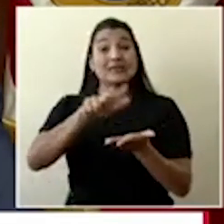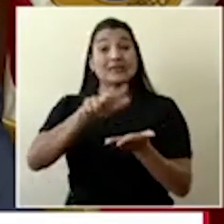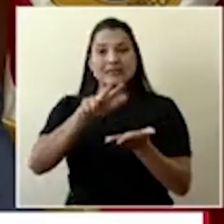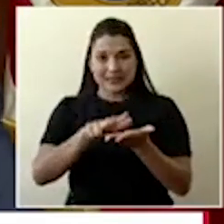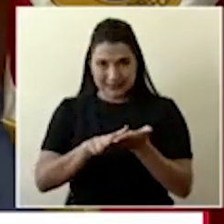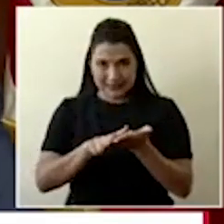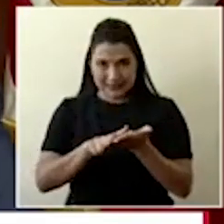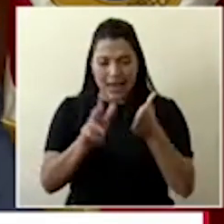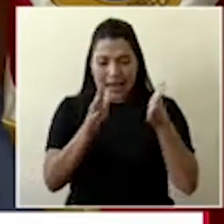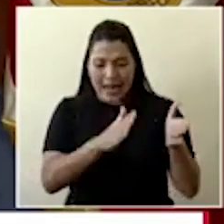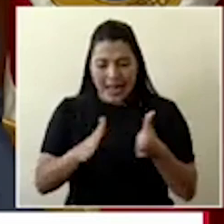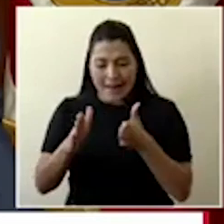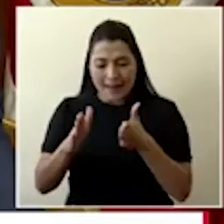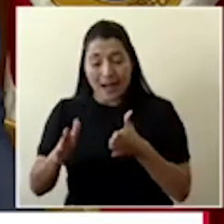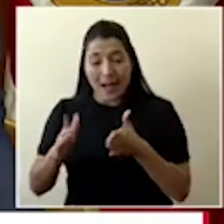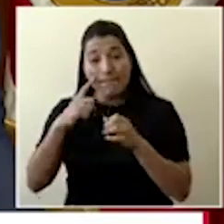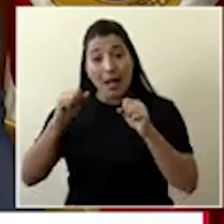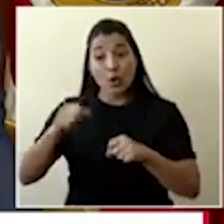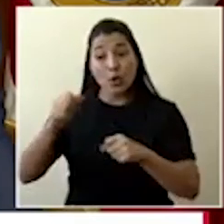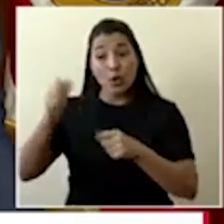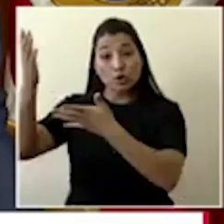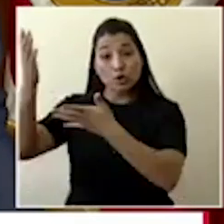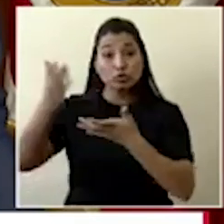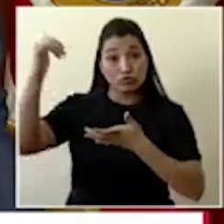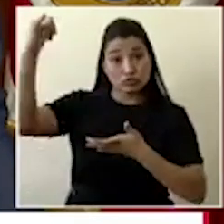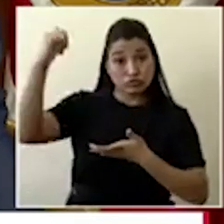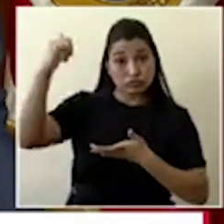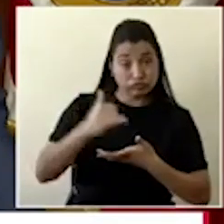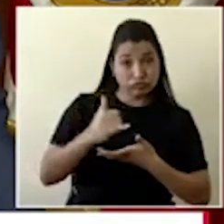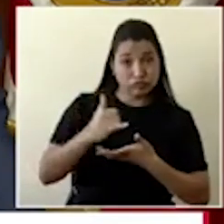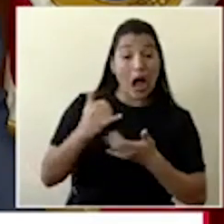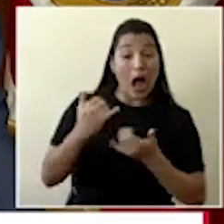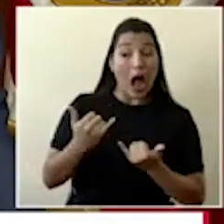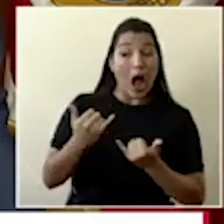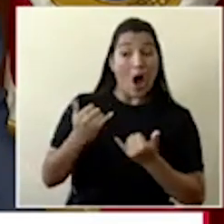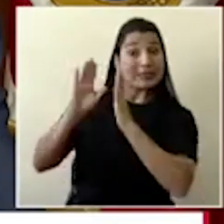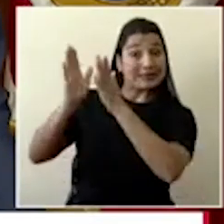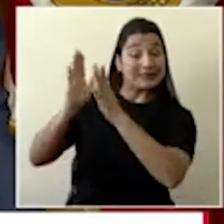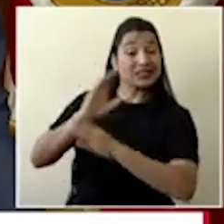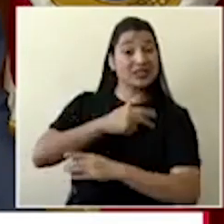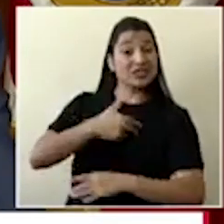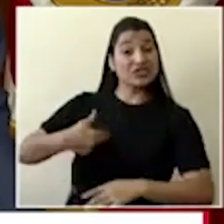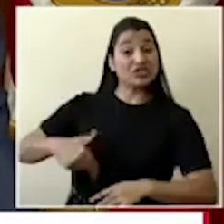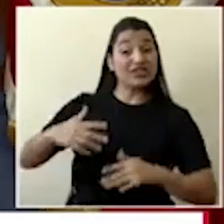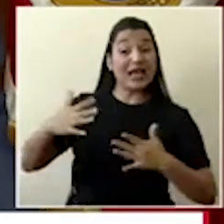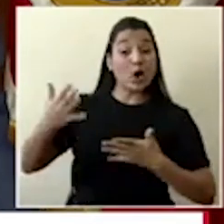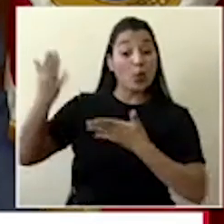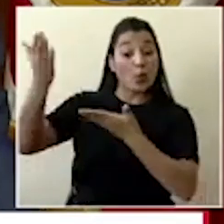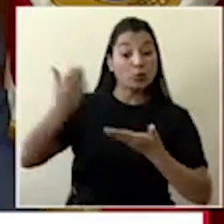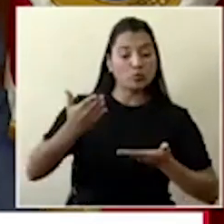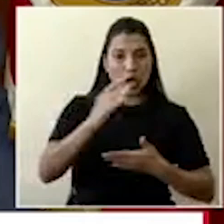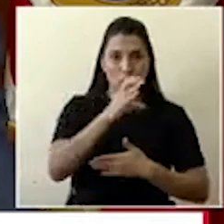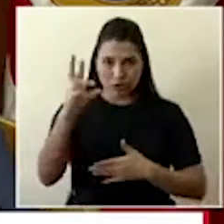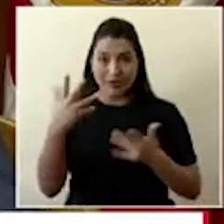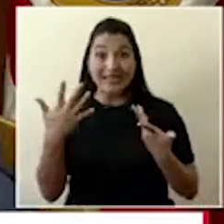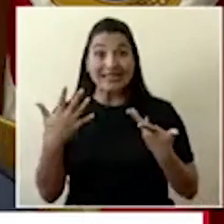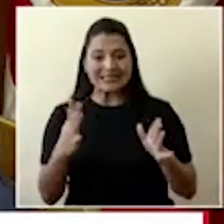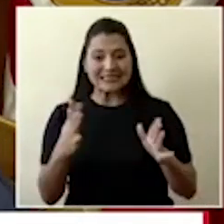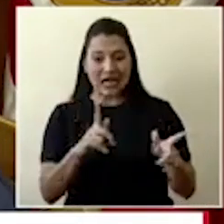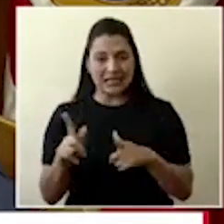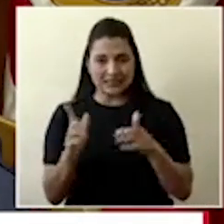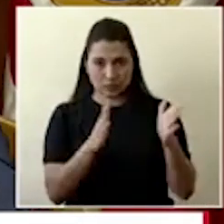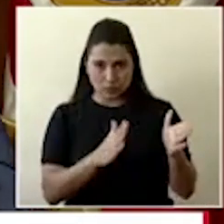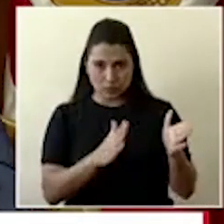traslado aéreo del material que se encuentra en la República Popular de China hacia nuestro país. Es una